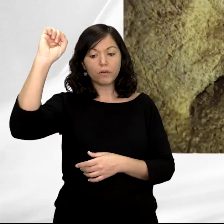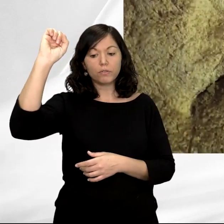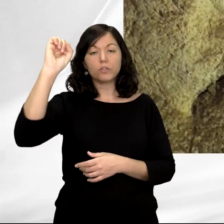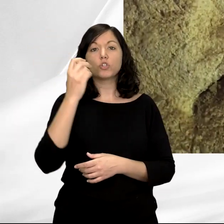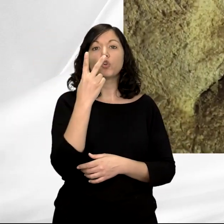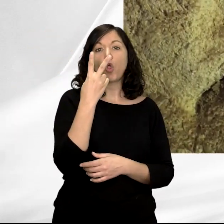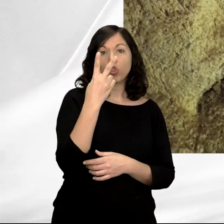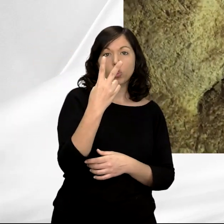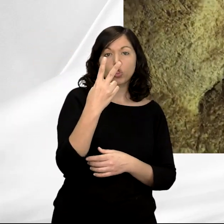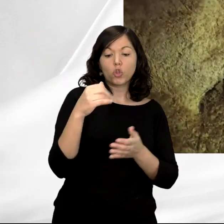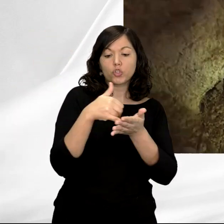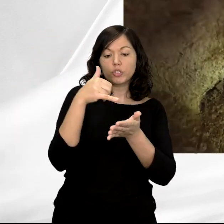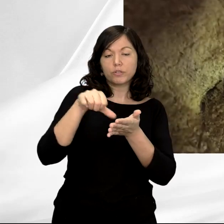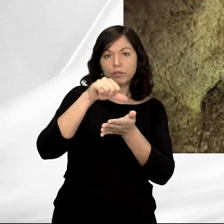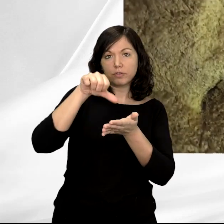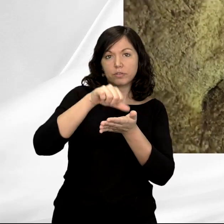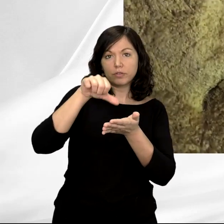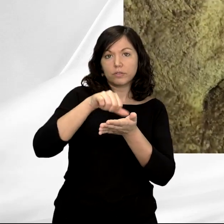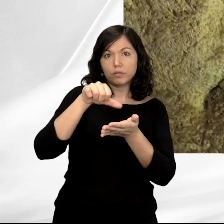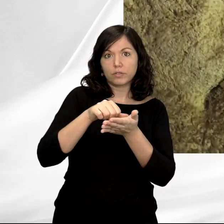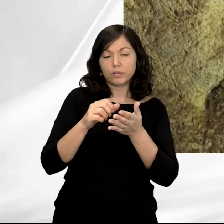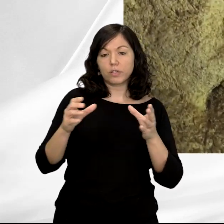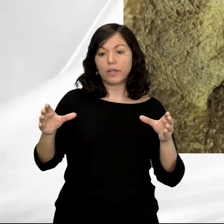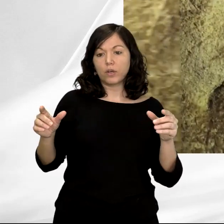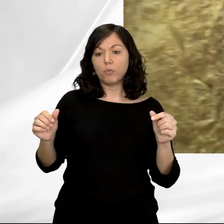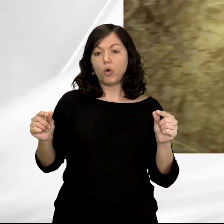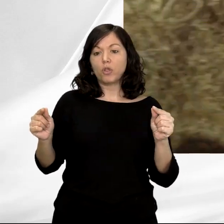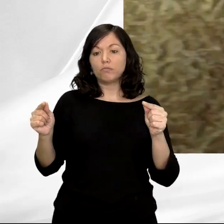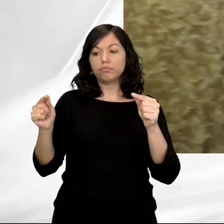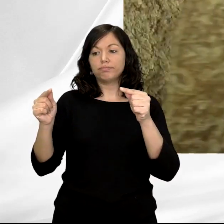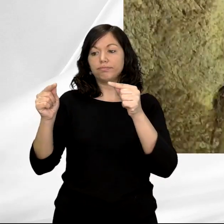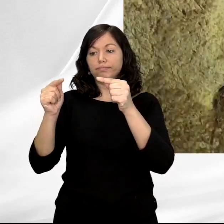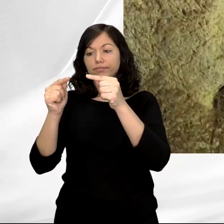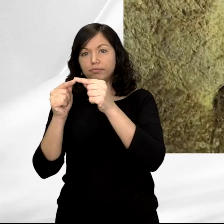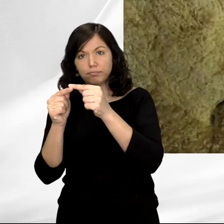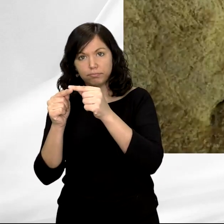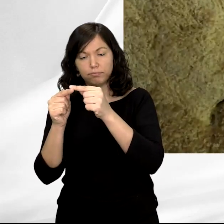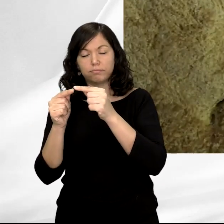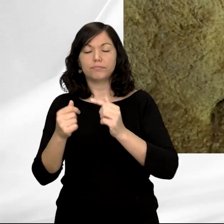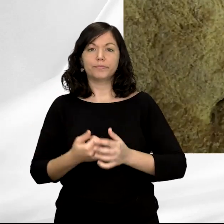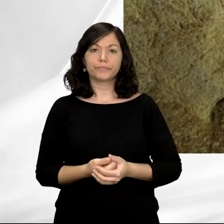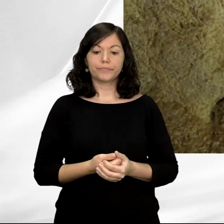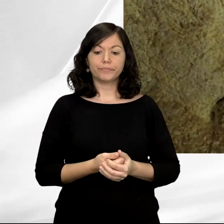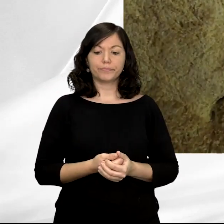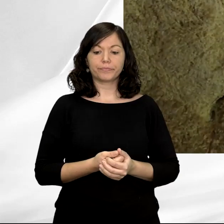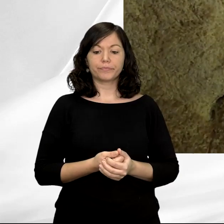grabados paralelos, muy sinuosos, que se van cerrando hasta el extremo del mismo.